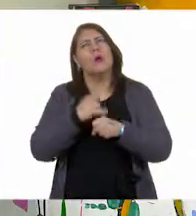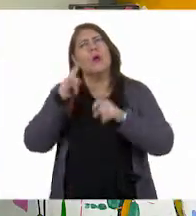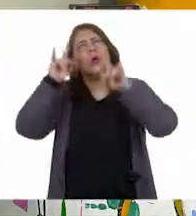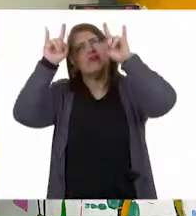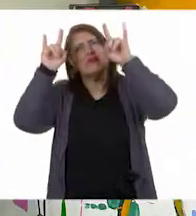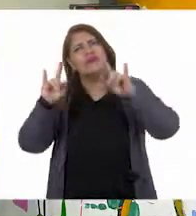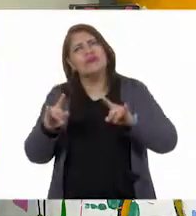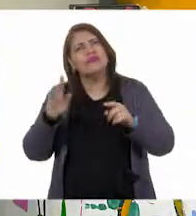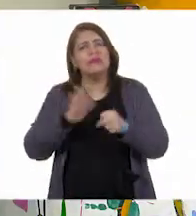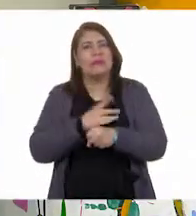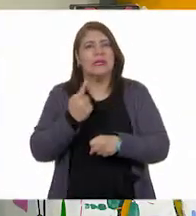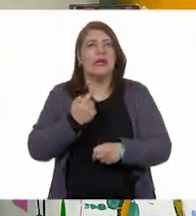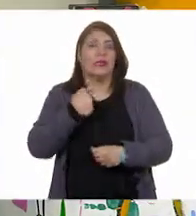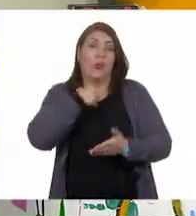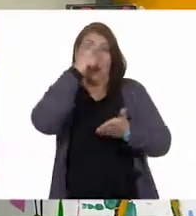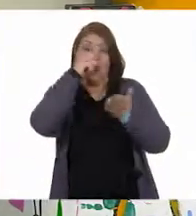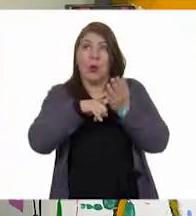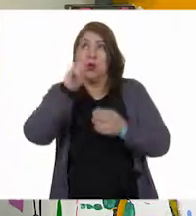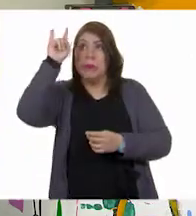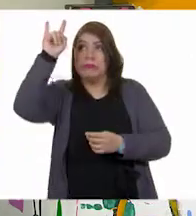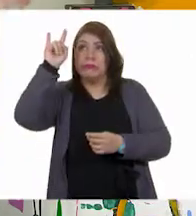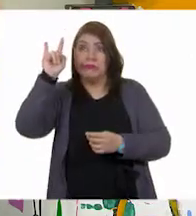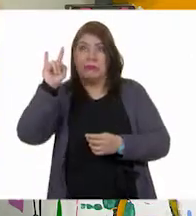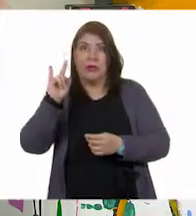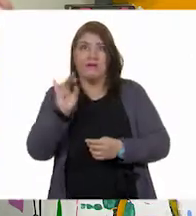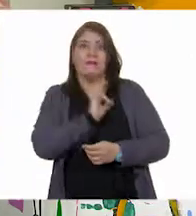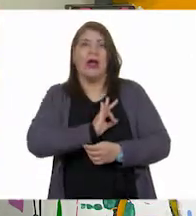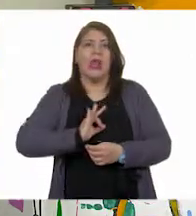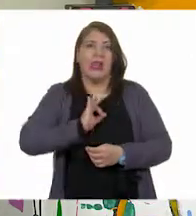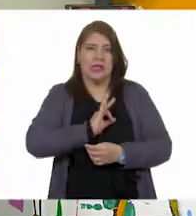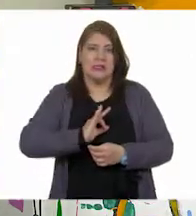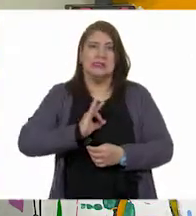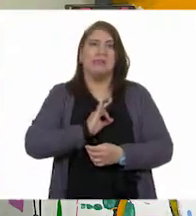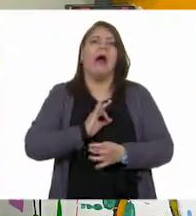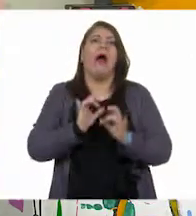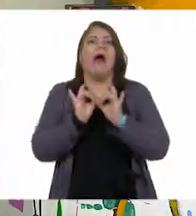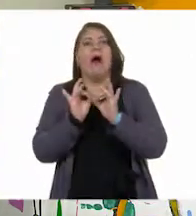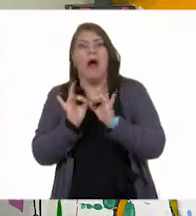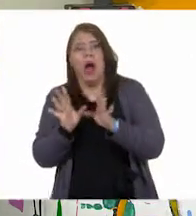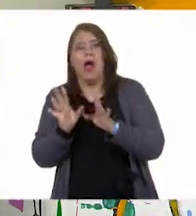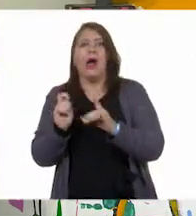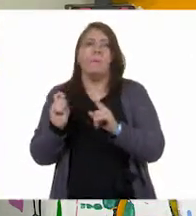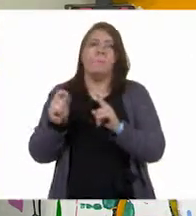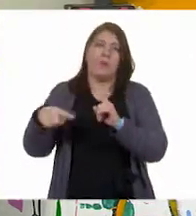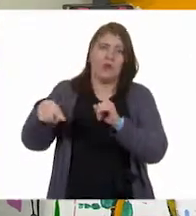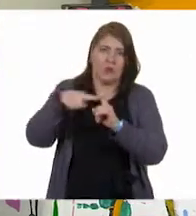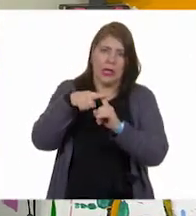este otro lado, donde está la carita feliz, se está resolviendo la situación de una manera positiva.